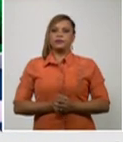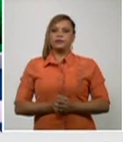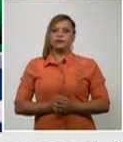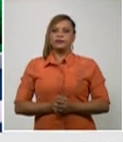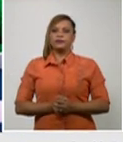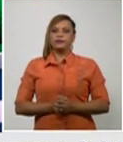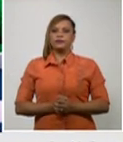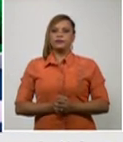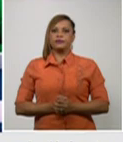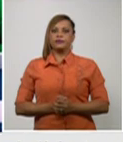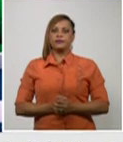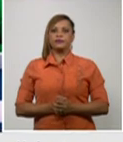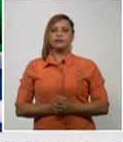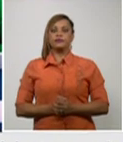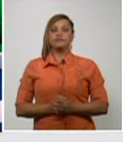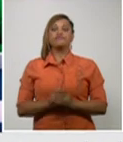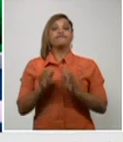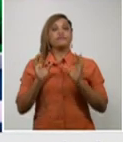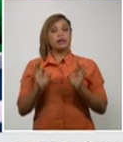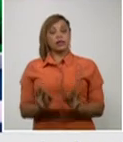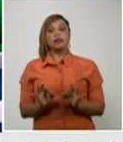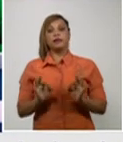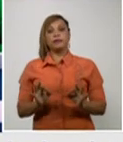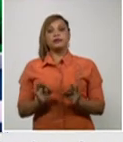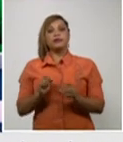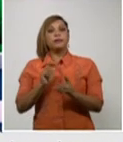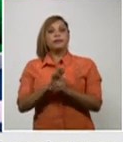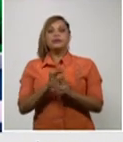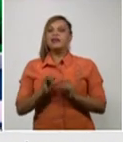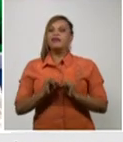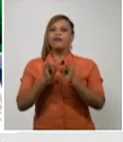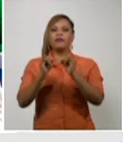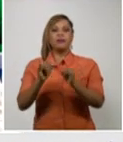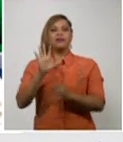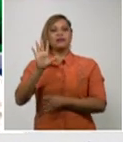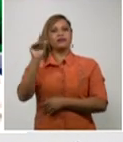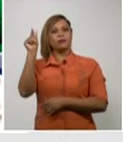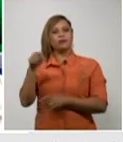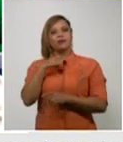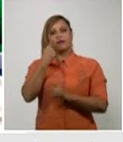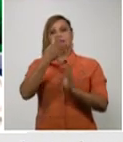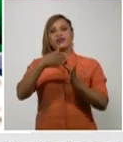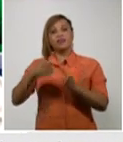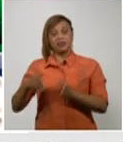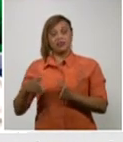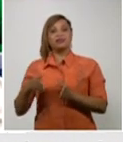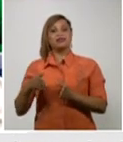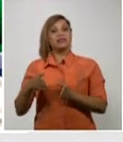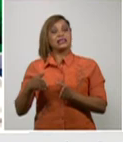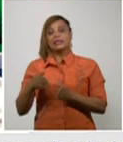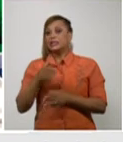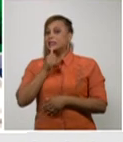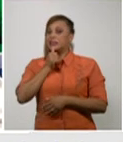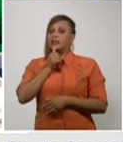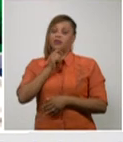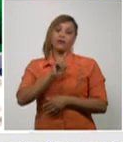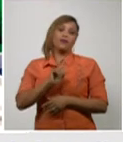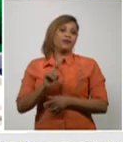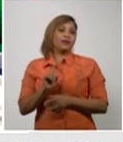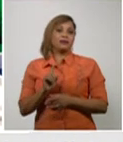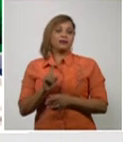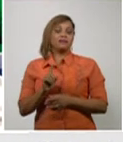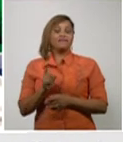Realmente comenzar informando cinco fallecidos es una situación muy desagradable